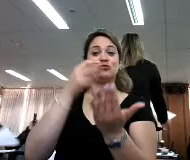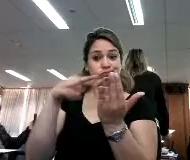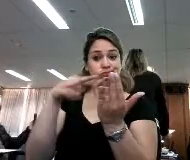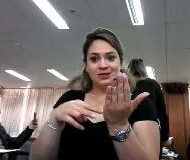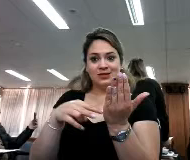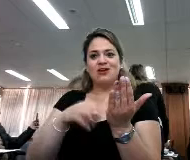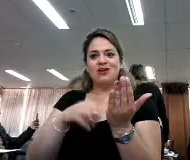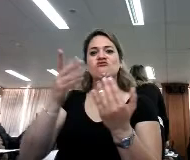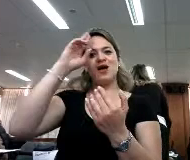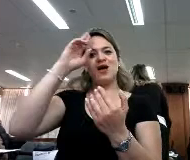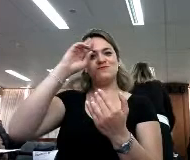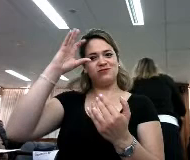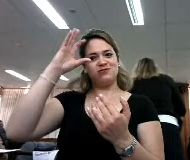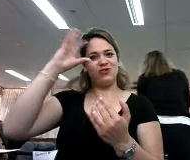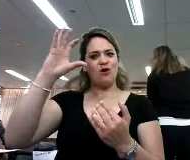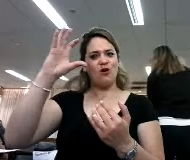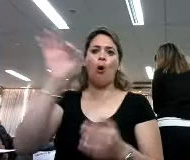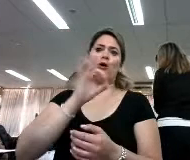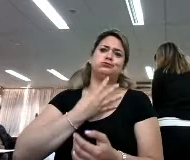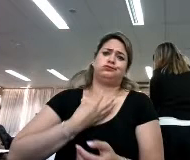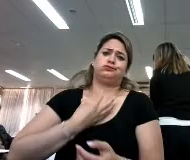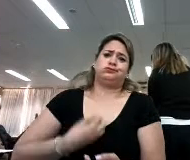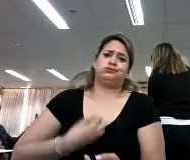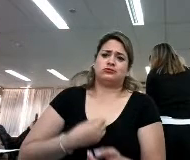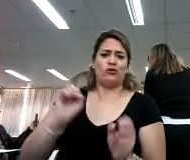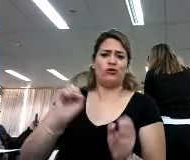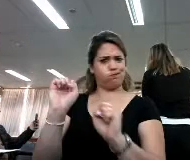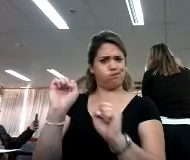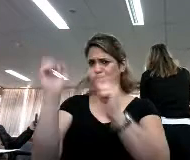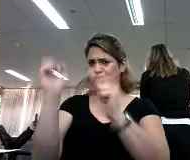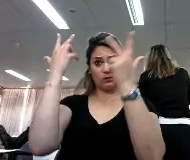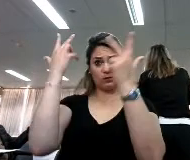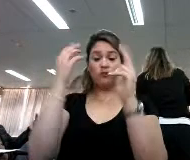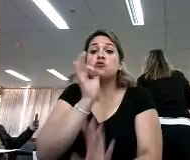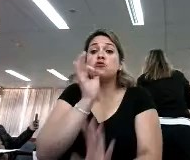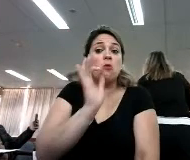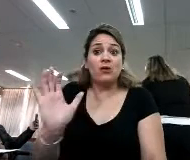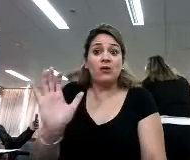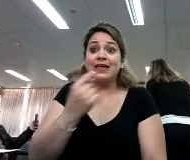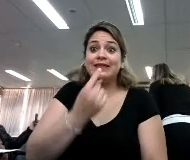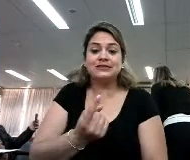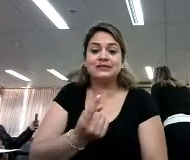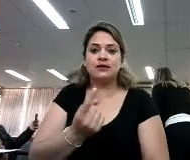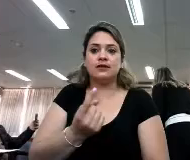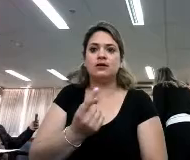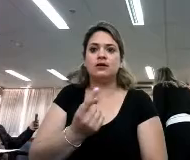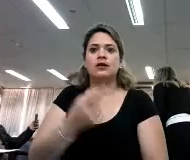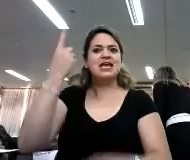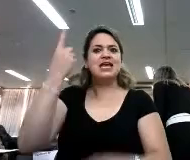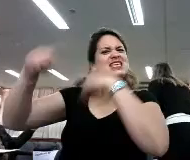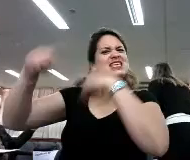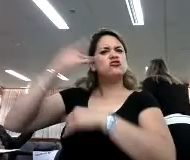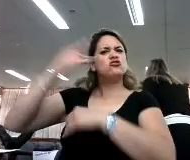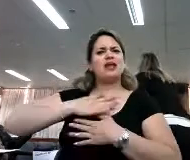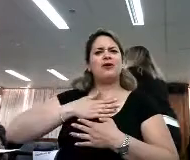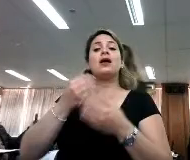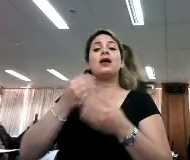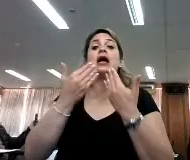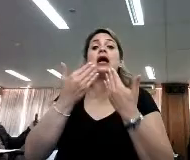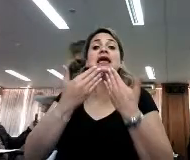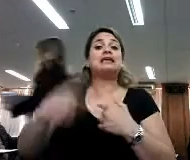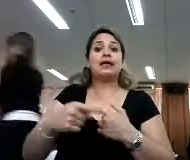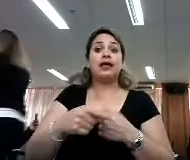homenaje o de disgusto o de rebeldía, o llámesele como quiera, está creando sus propias historias a partir de otras historias.